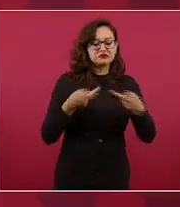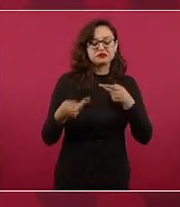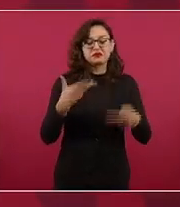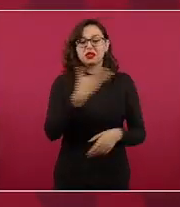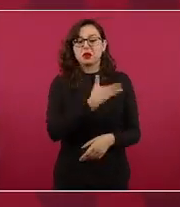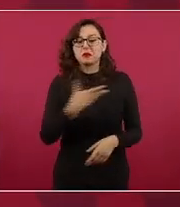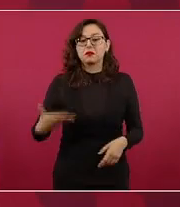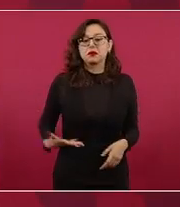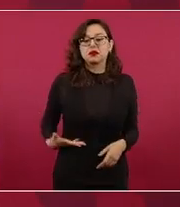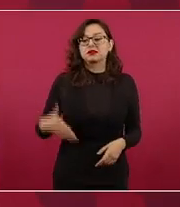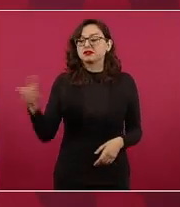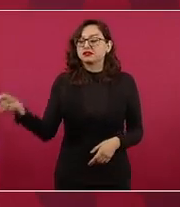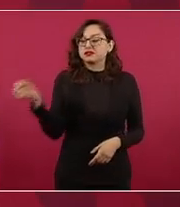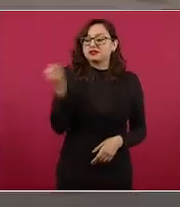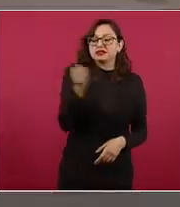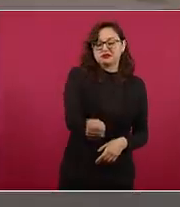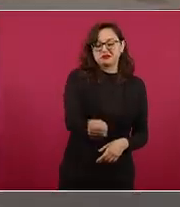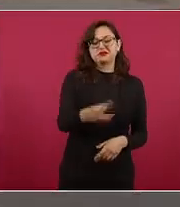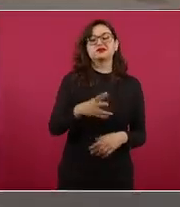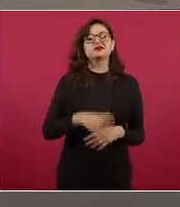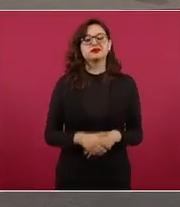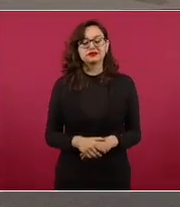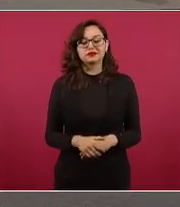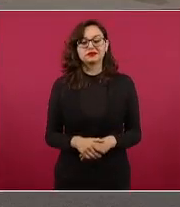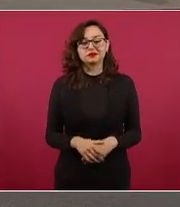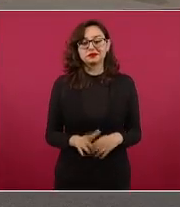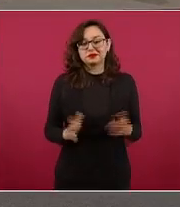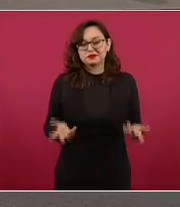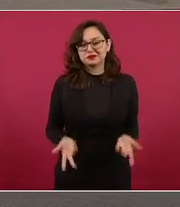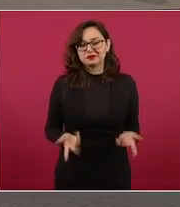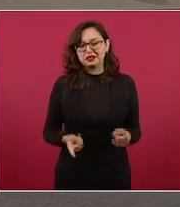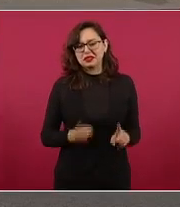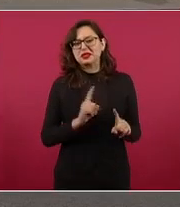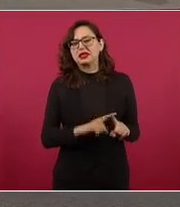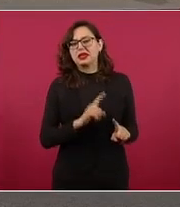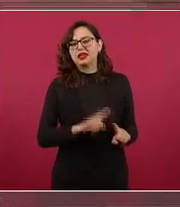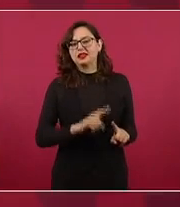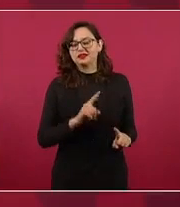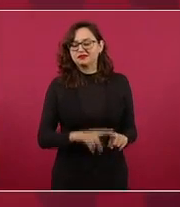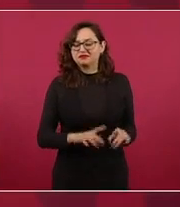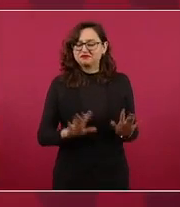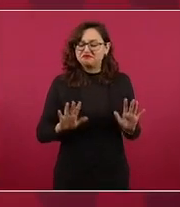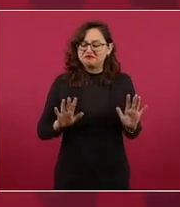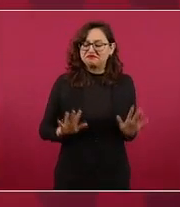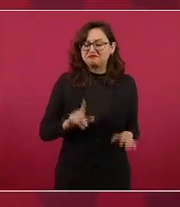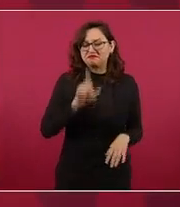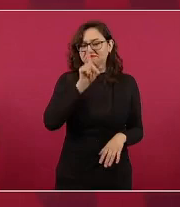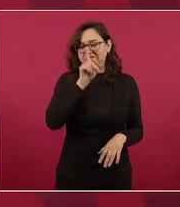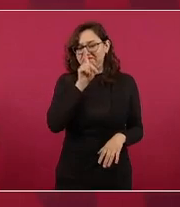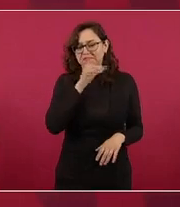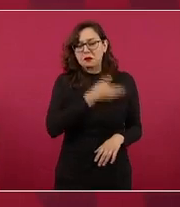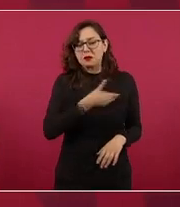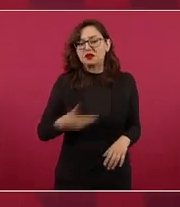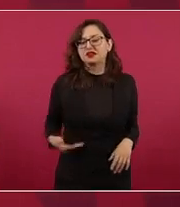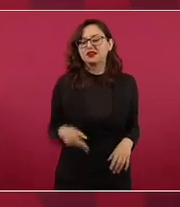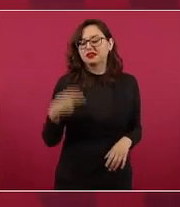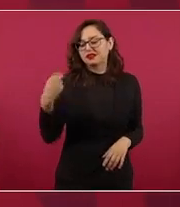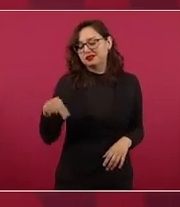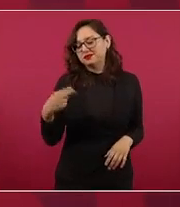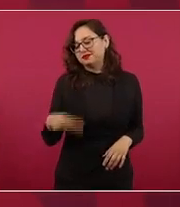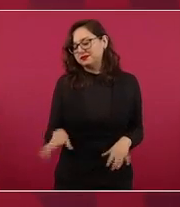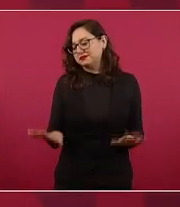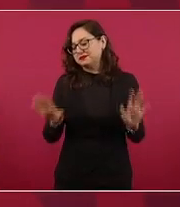nada más que no te voy a decir que medios ni ni qué presidente porque